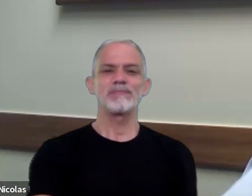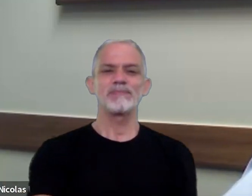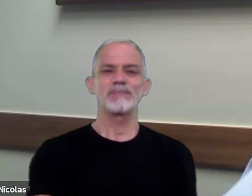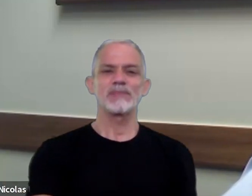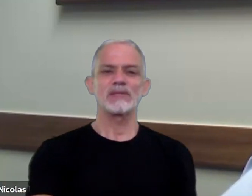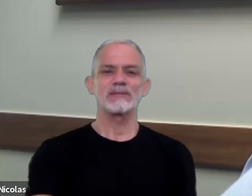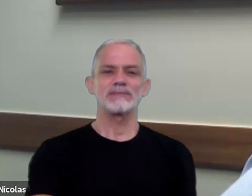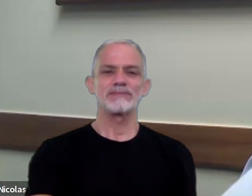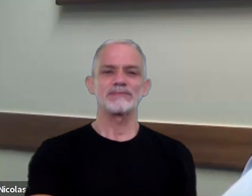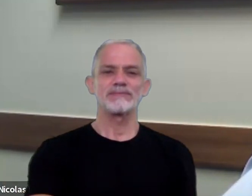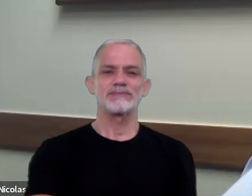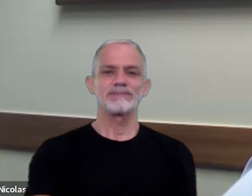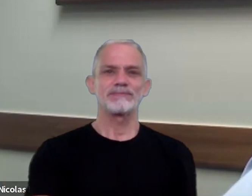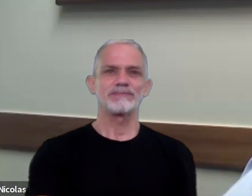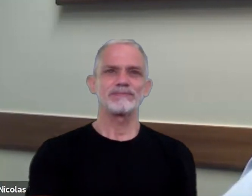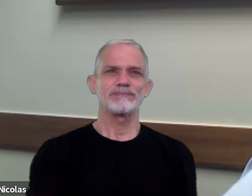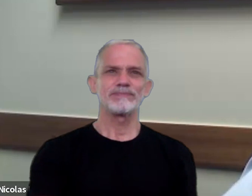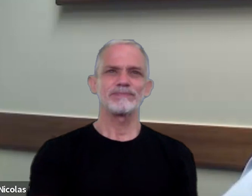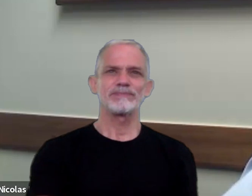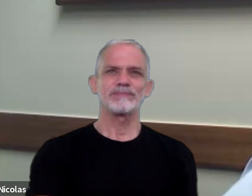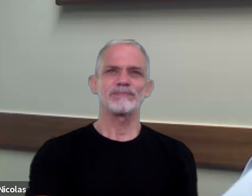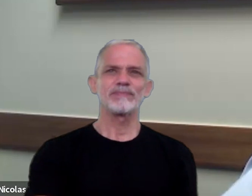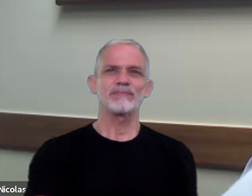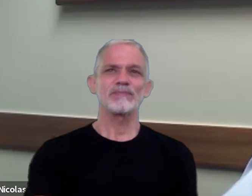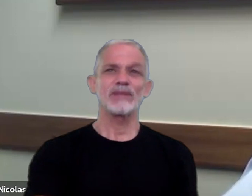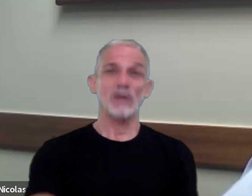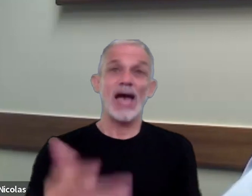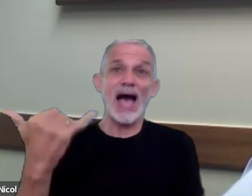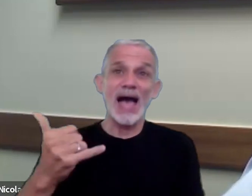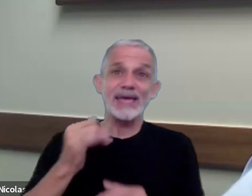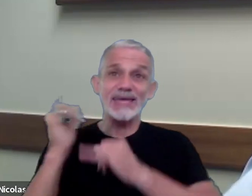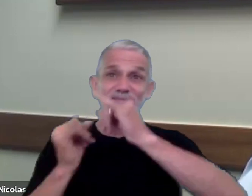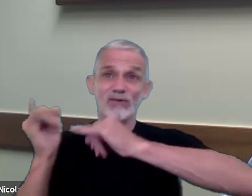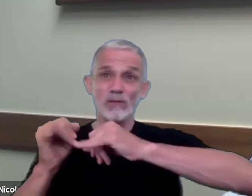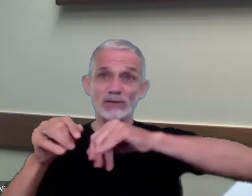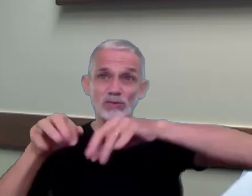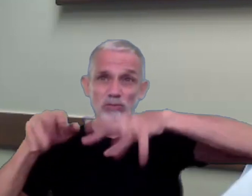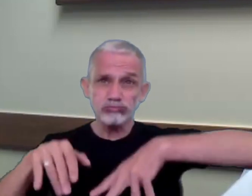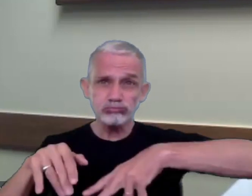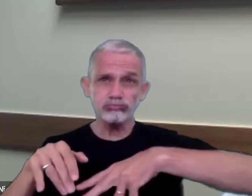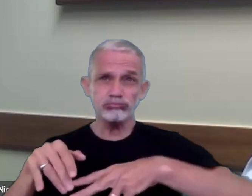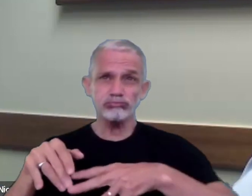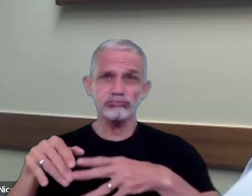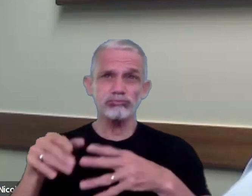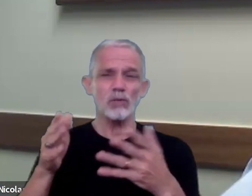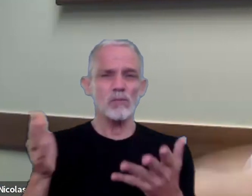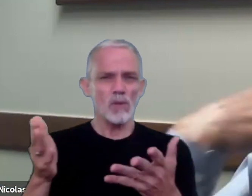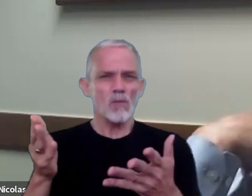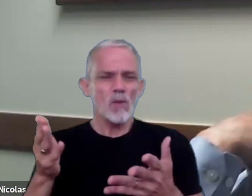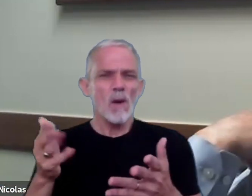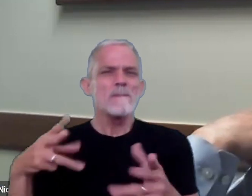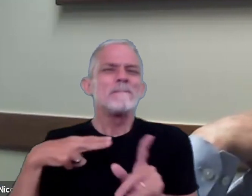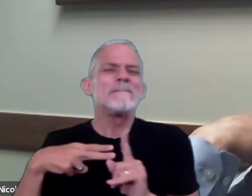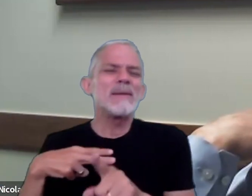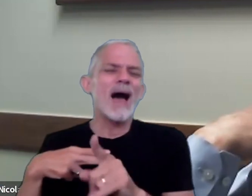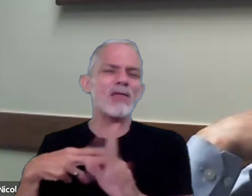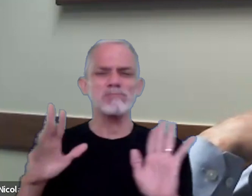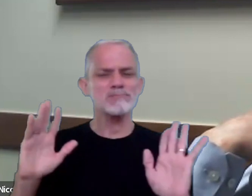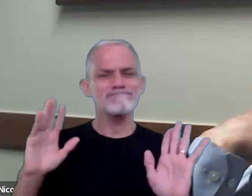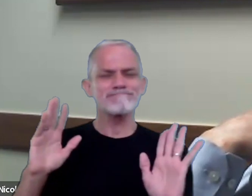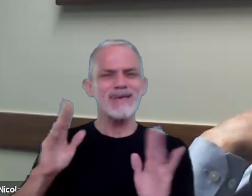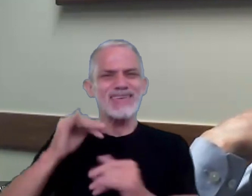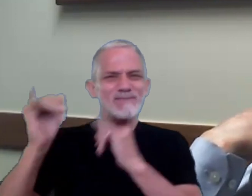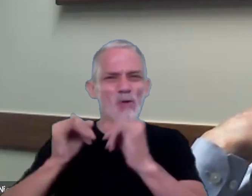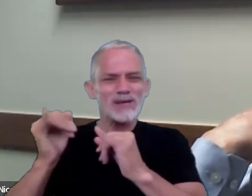quiero decir también existen bases de datos de empresas privadas pero que no cuentan con un nivel de